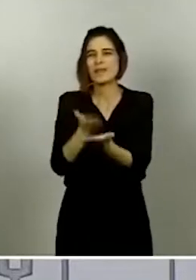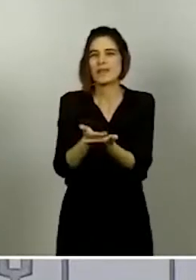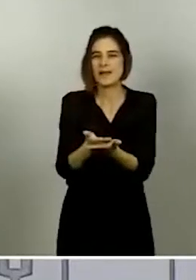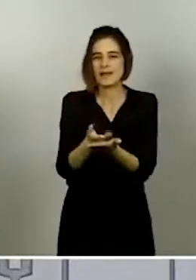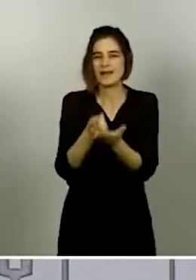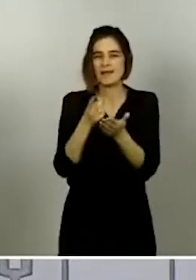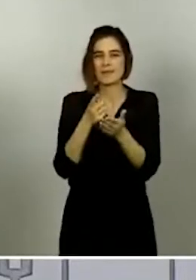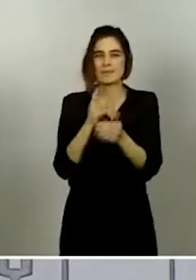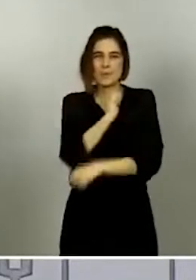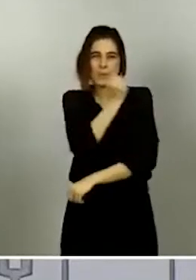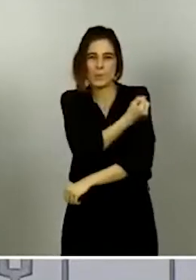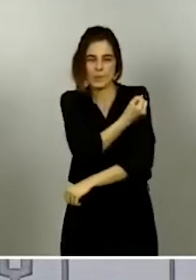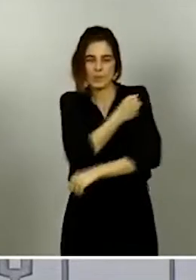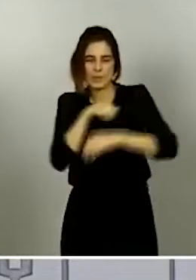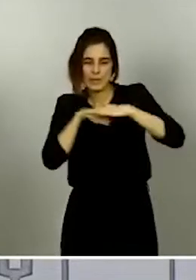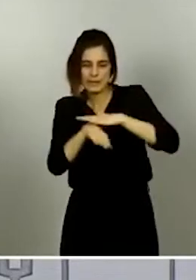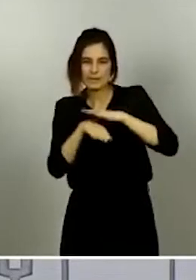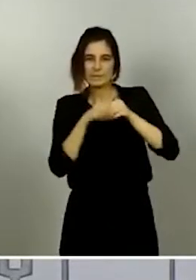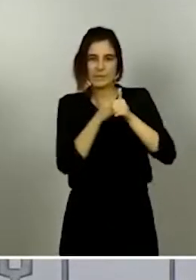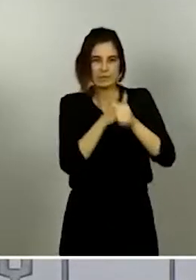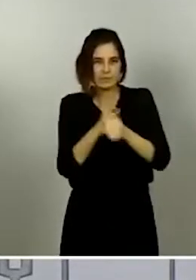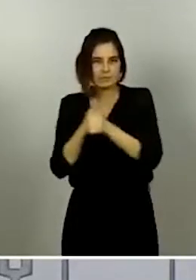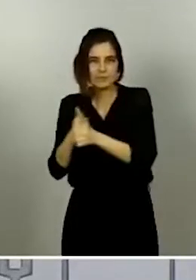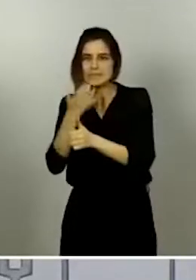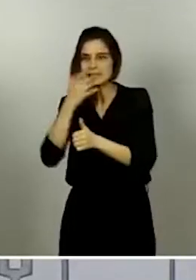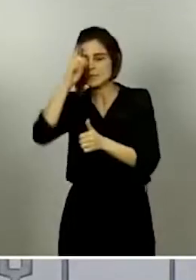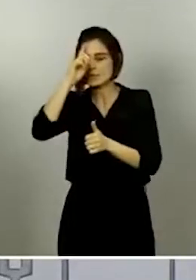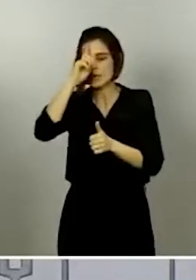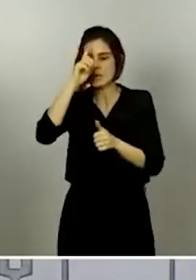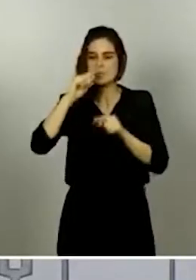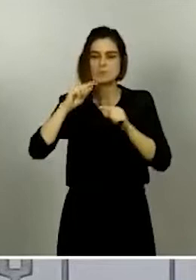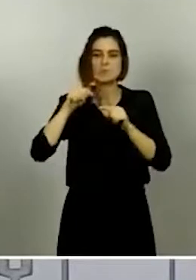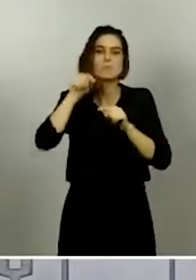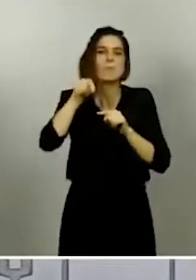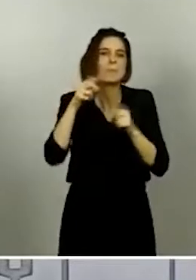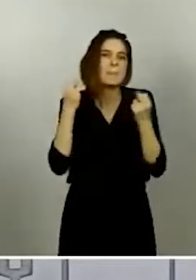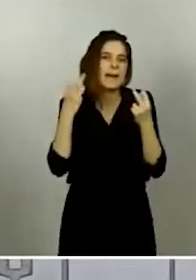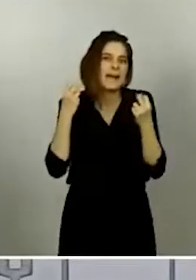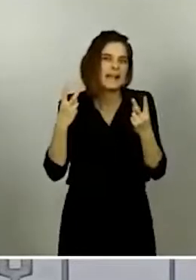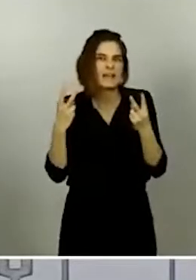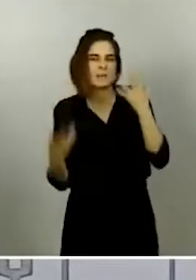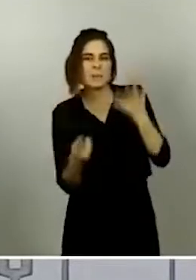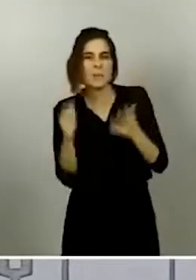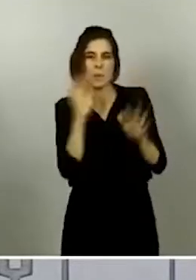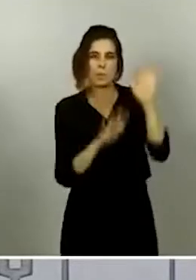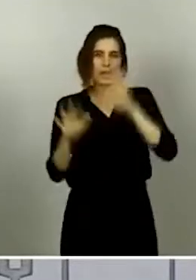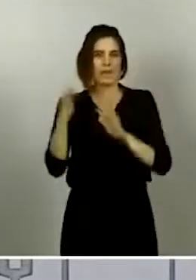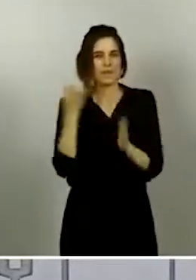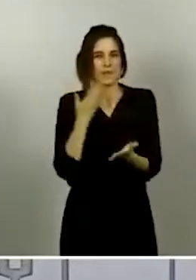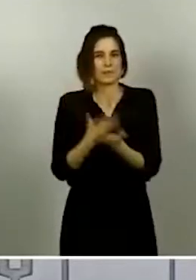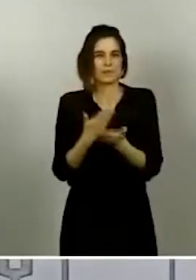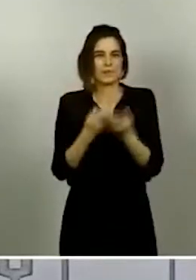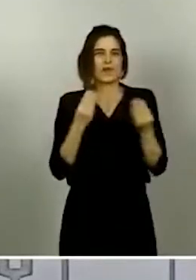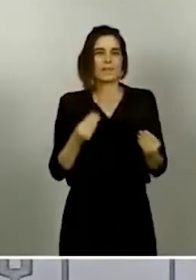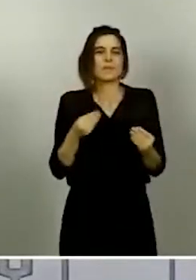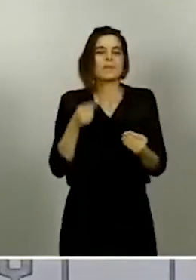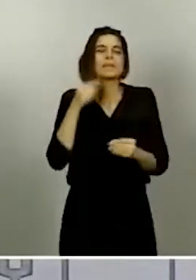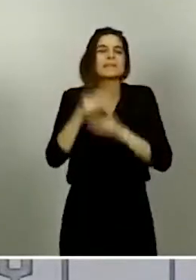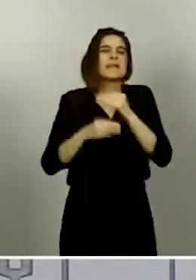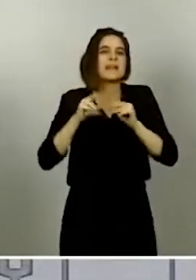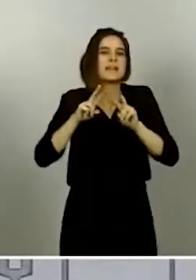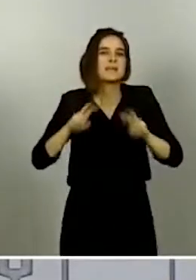qué van a aportar, pues sería complicado. Hay que justificar muy bien por qué se hacen. En cuanto al conocimiento del virus,